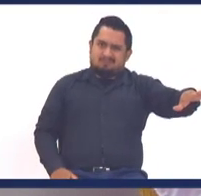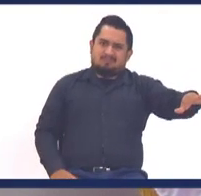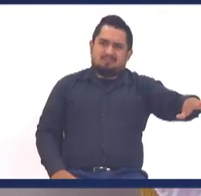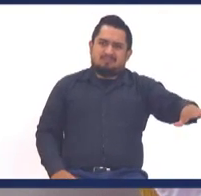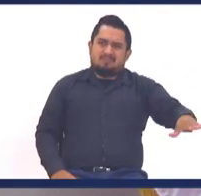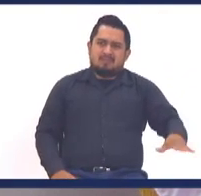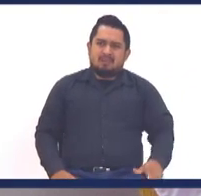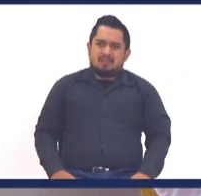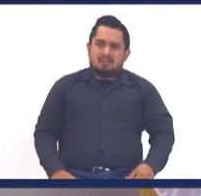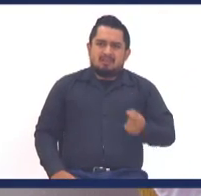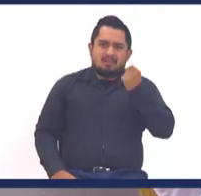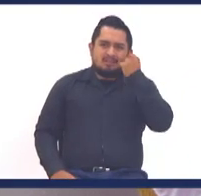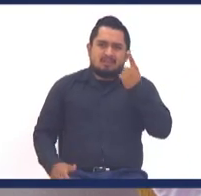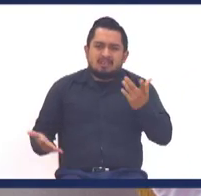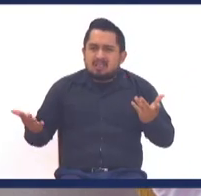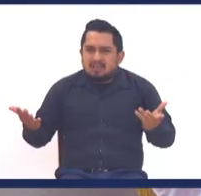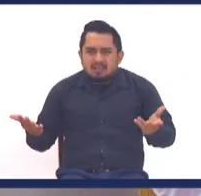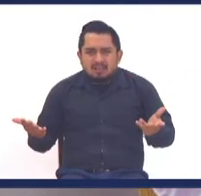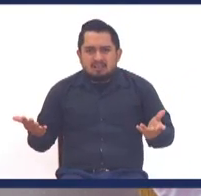¿Cuántos entendieron?